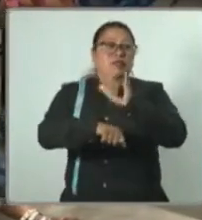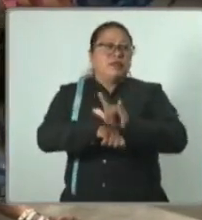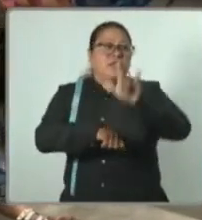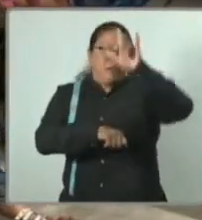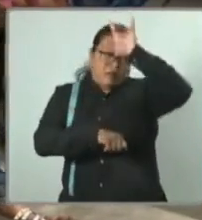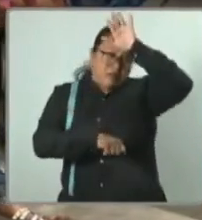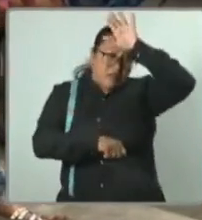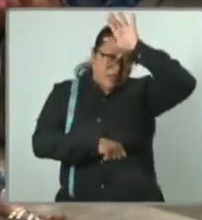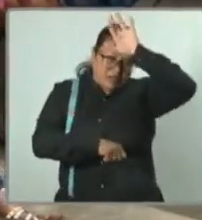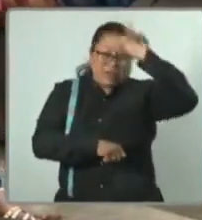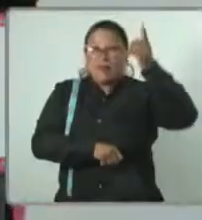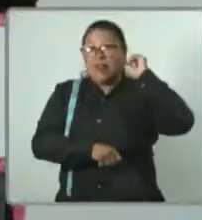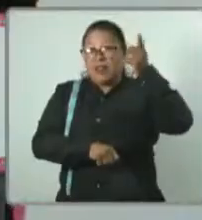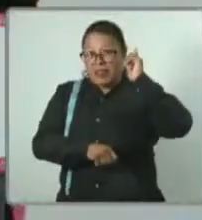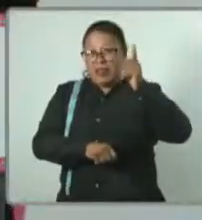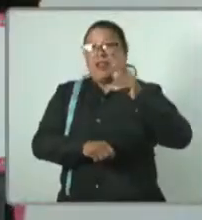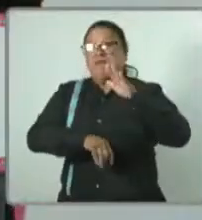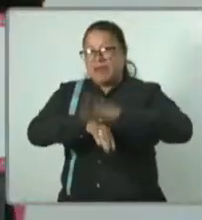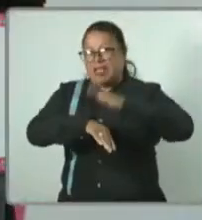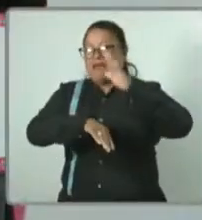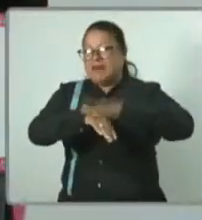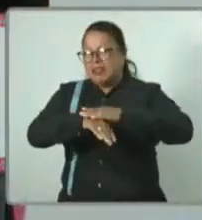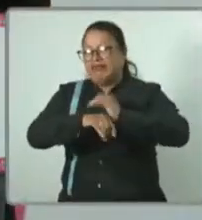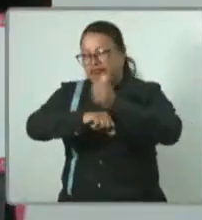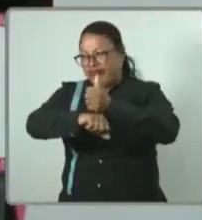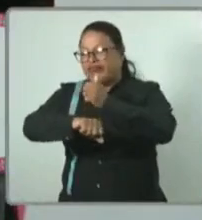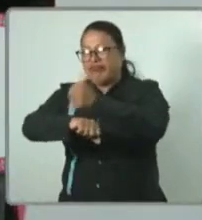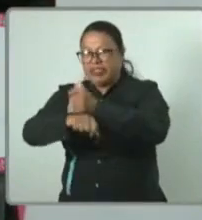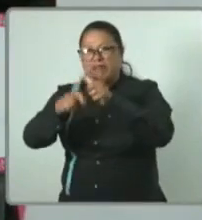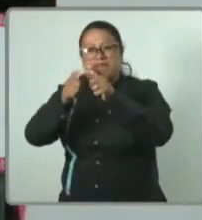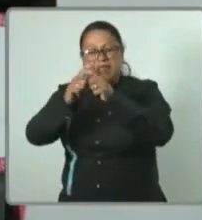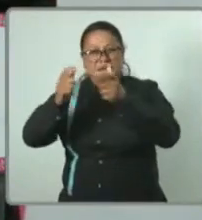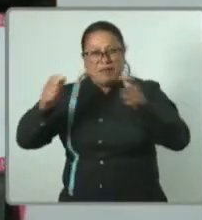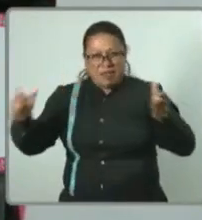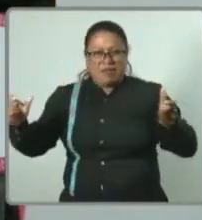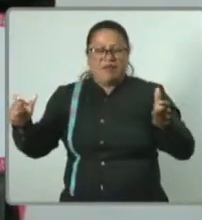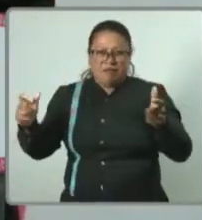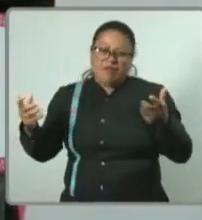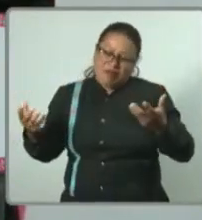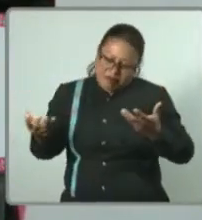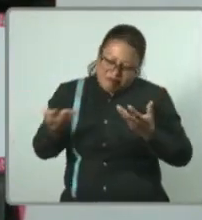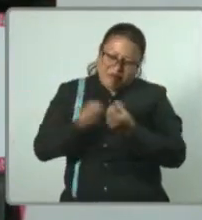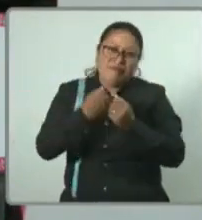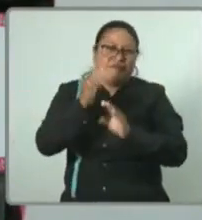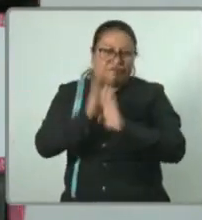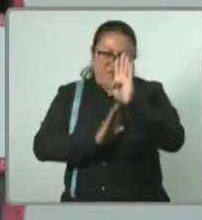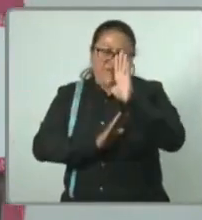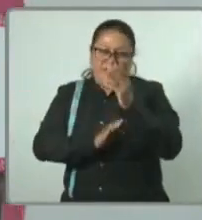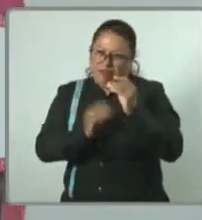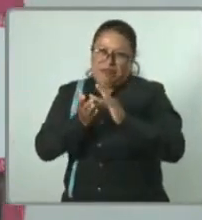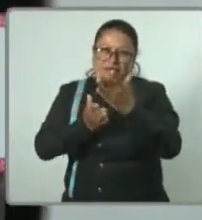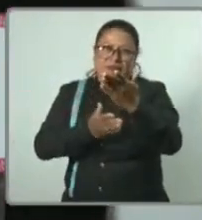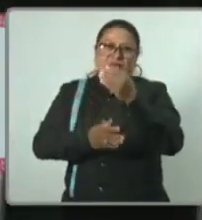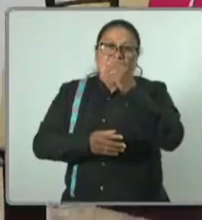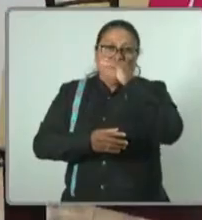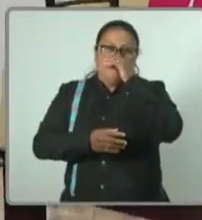Monterrey y esperamos poder seguir apoyándolos y creciendo en conjunto. Muchas gracias. Gracias. Gracias. Gracias. Gracias.